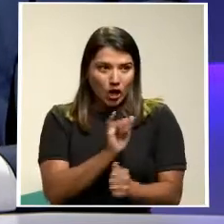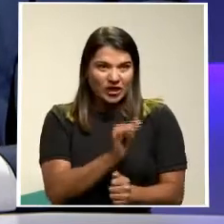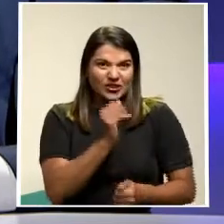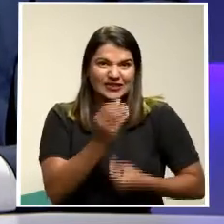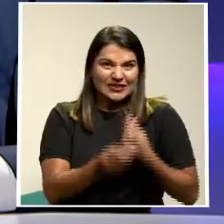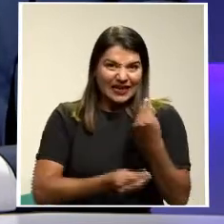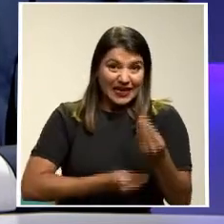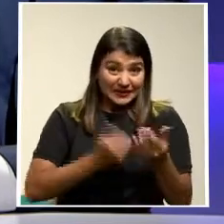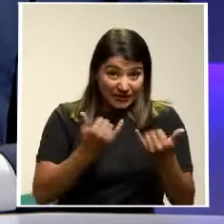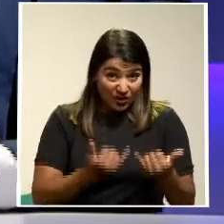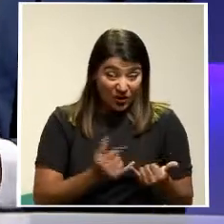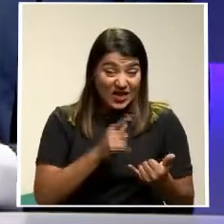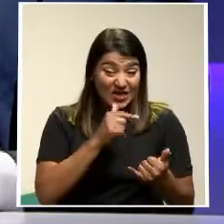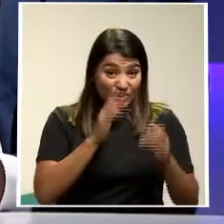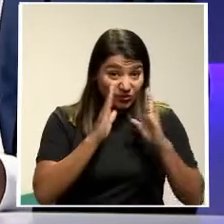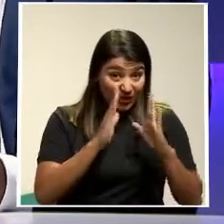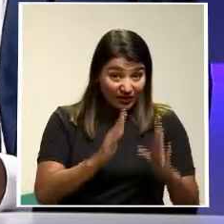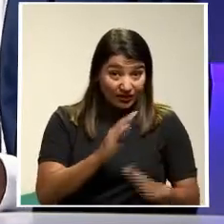ahora? ¿Los asume la caja?